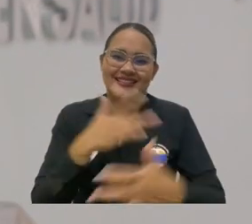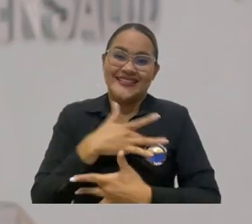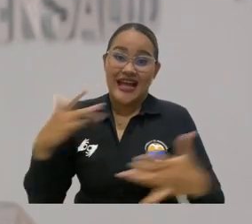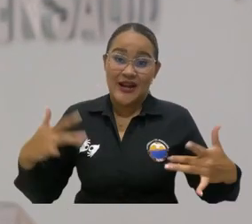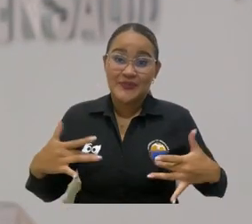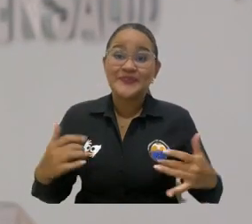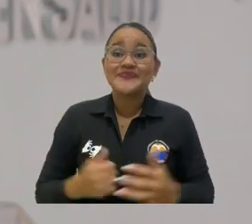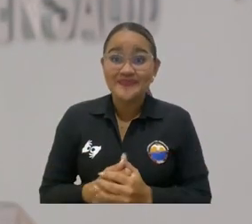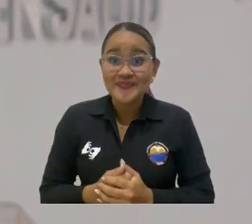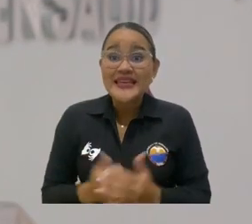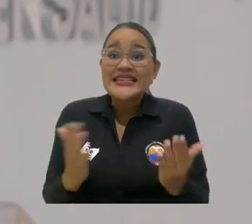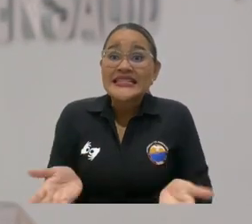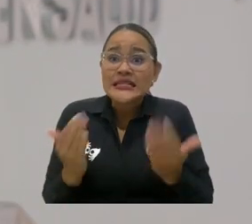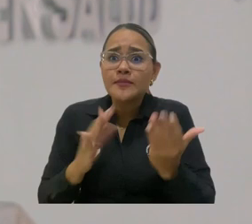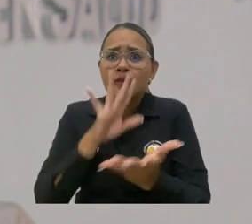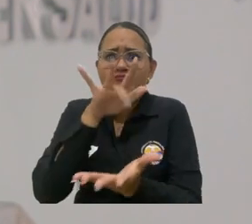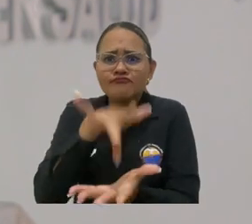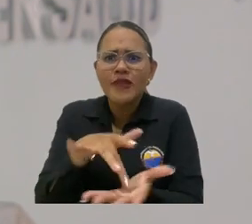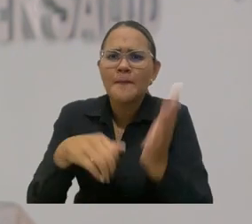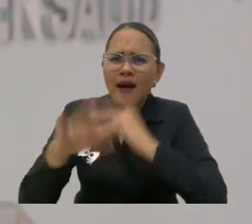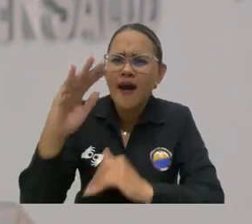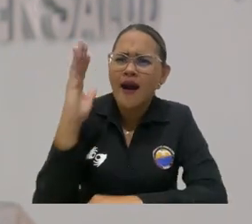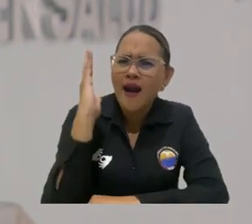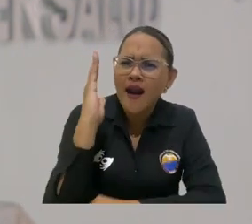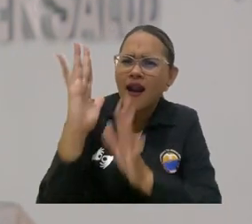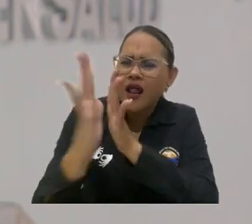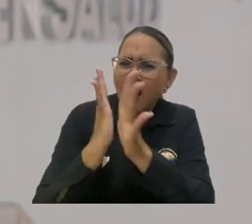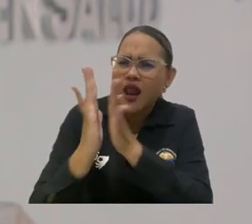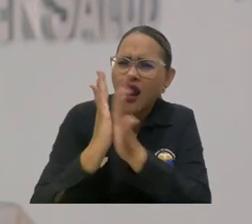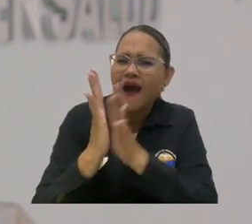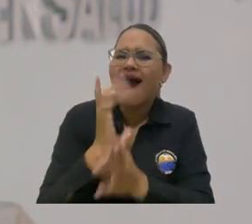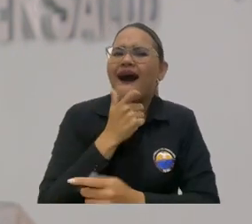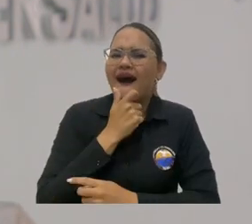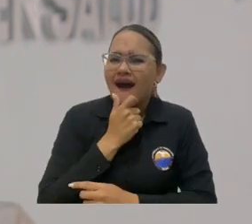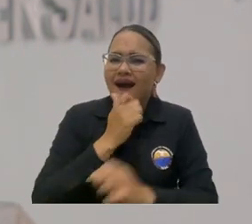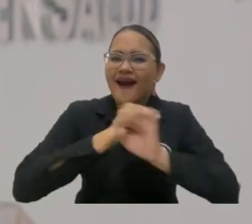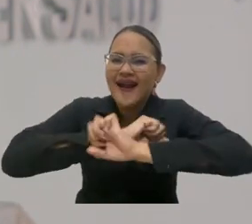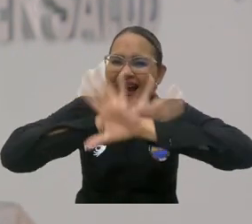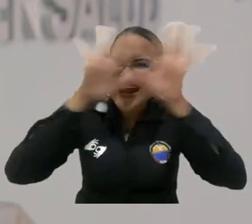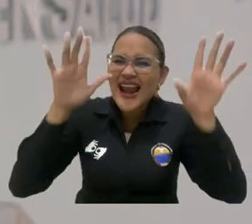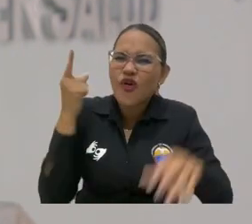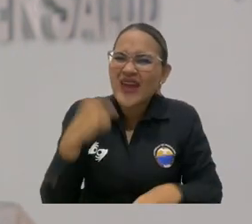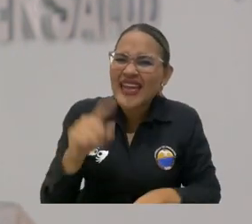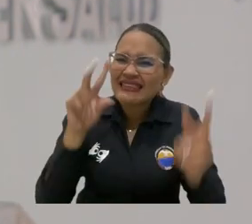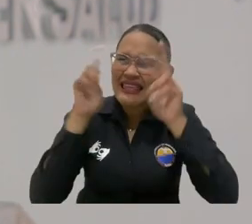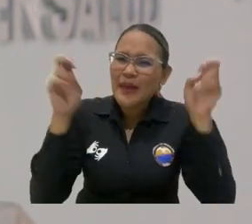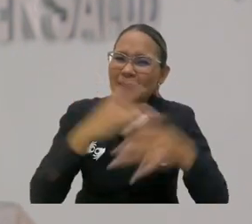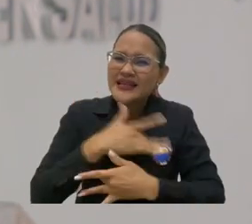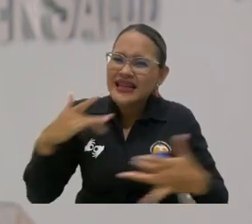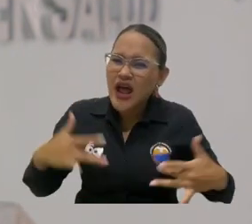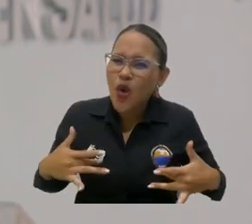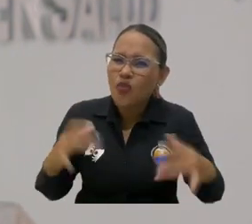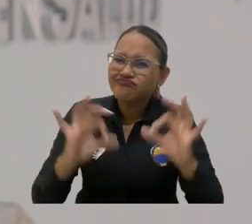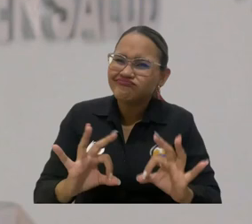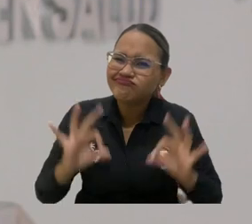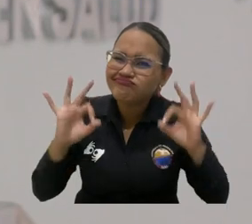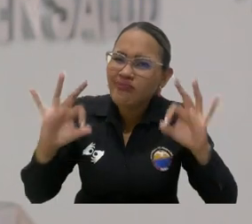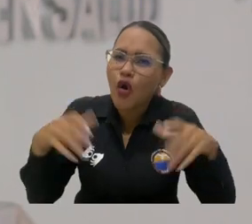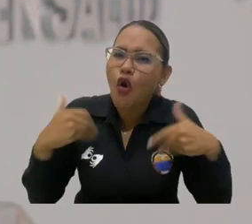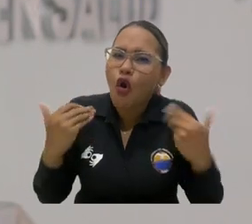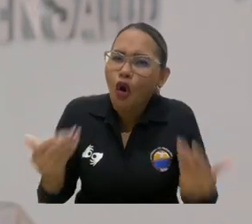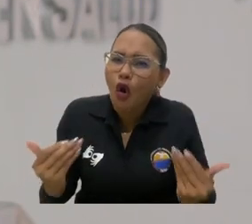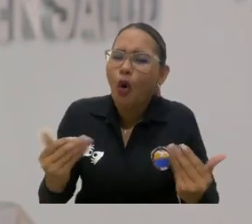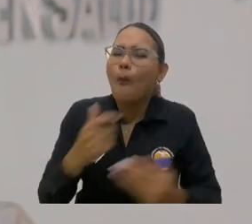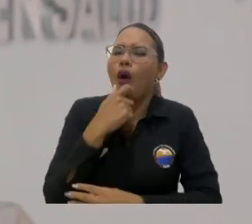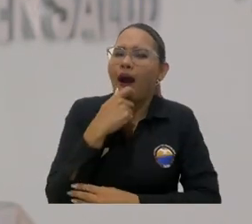actualizan, nos hacen aclaraciones, nos hacen dialogar acerca de lo que es un programa de salud de alta